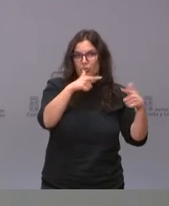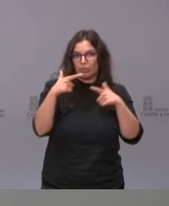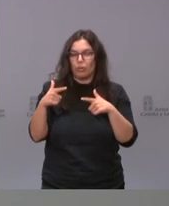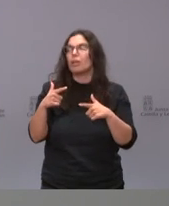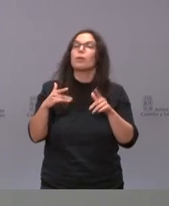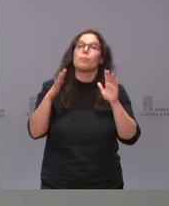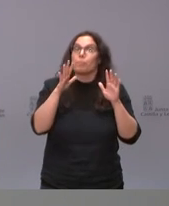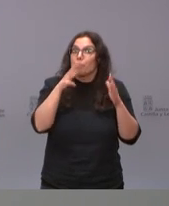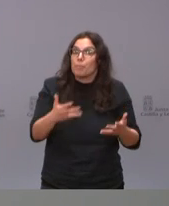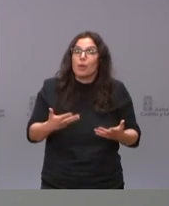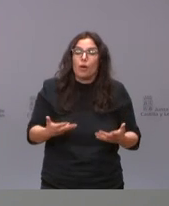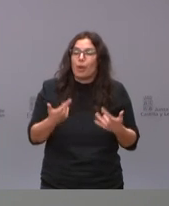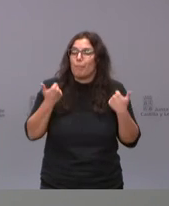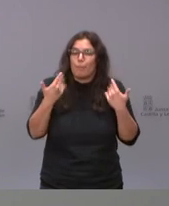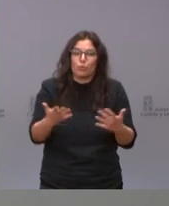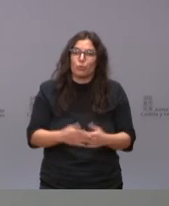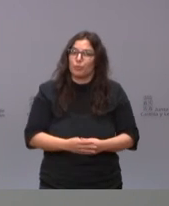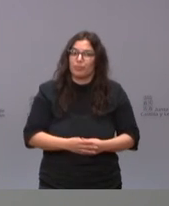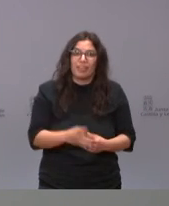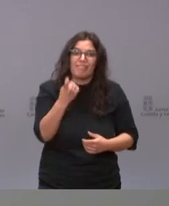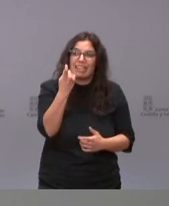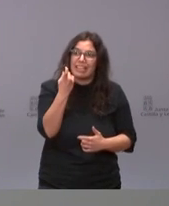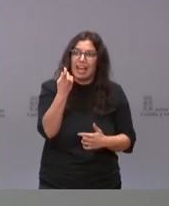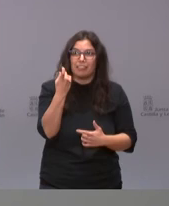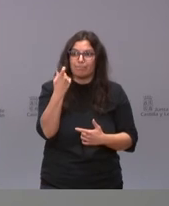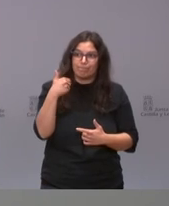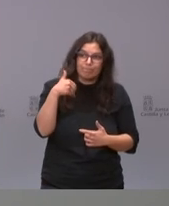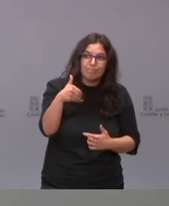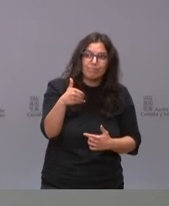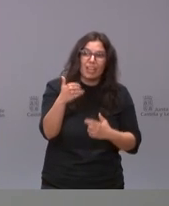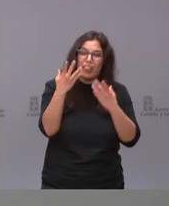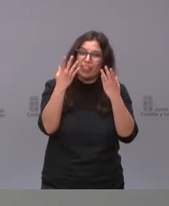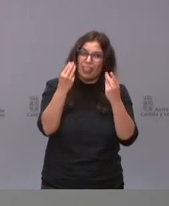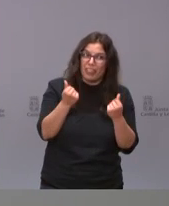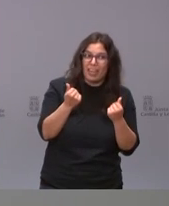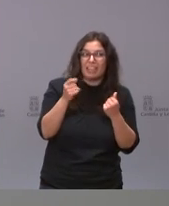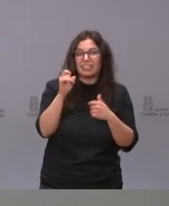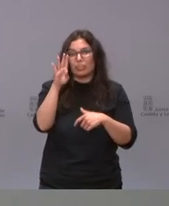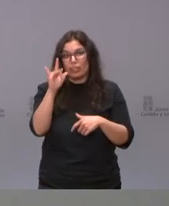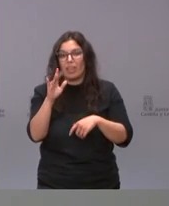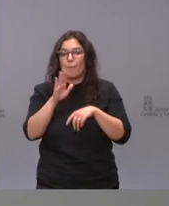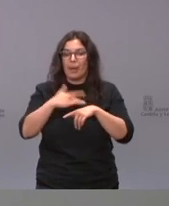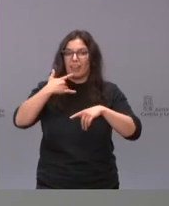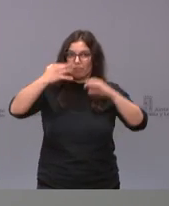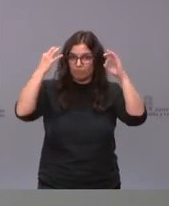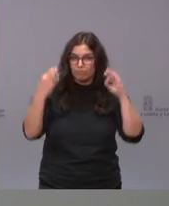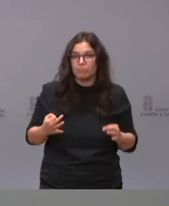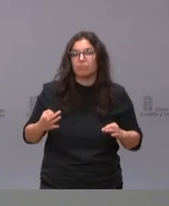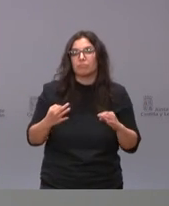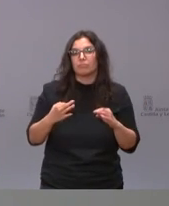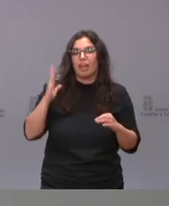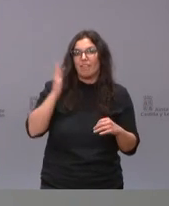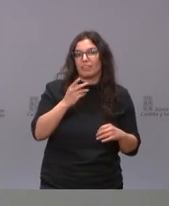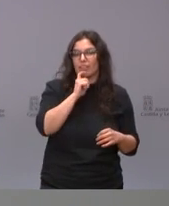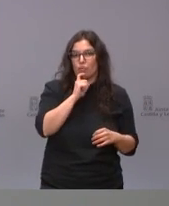luego ahora mismo es muy pronto tiene que pasar al menos diez catorce días para poder decir el impacto